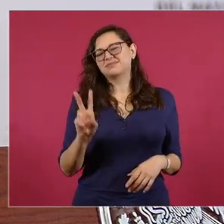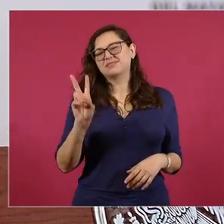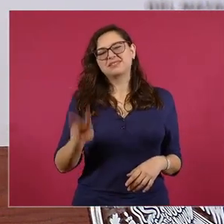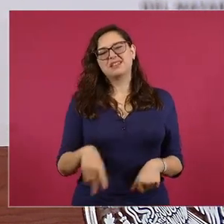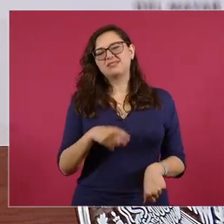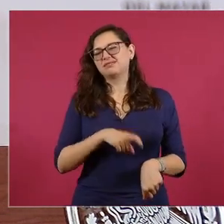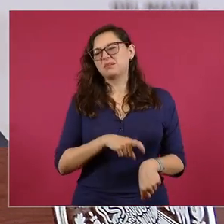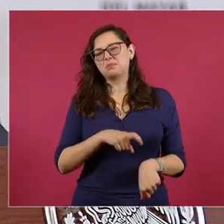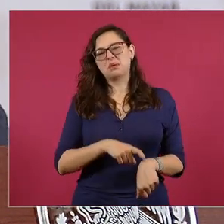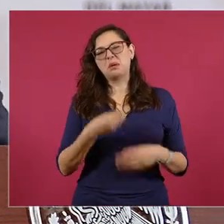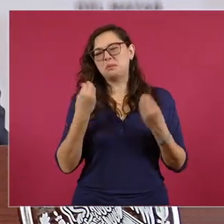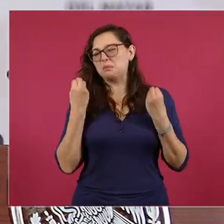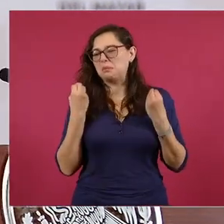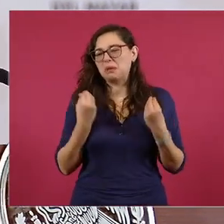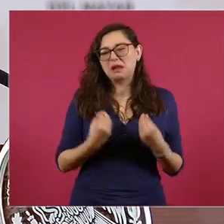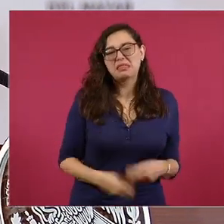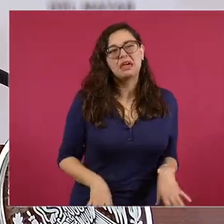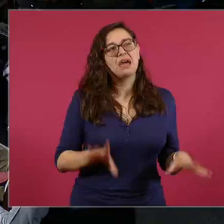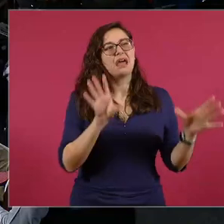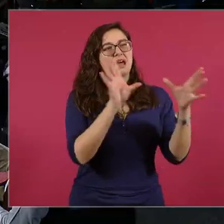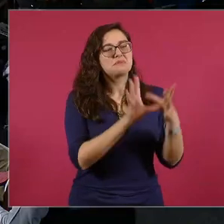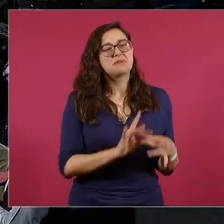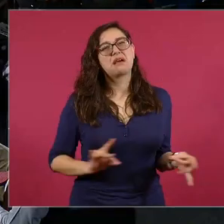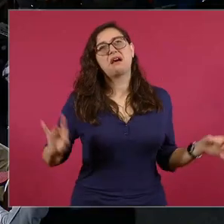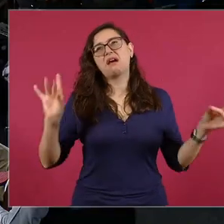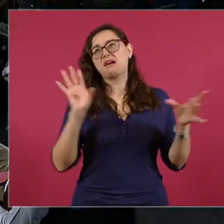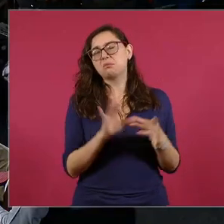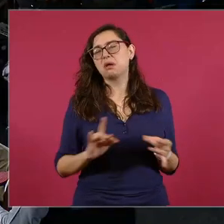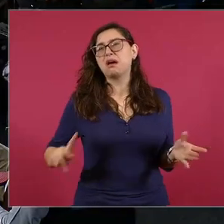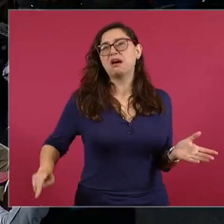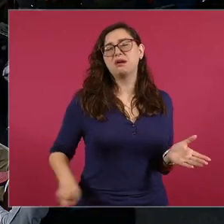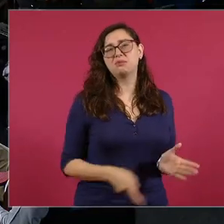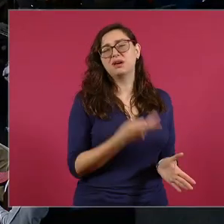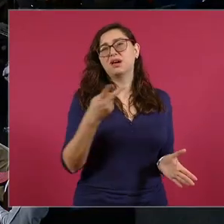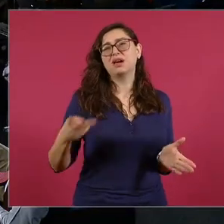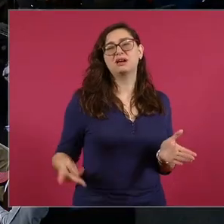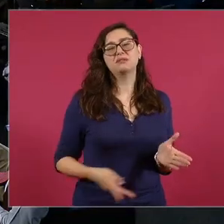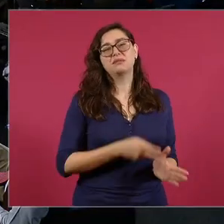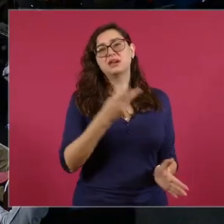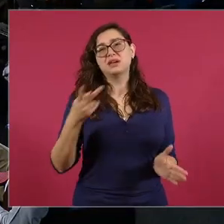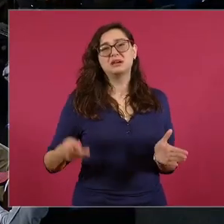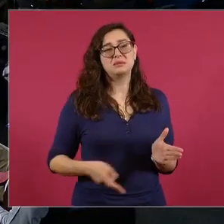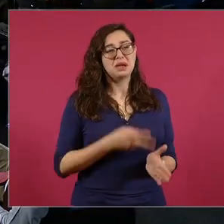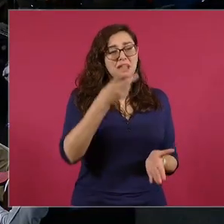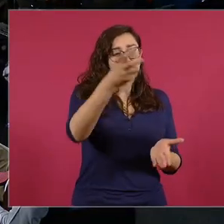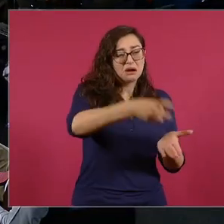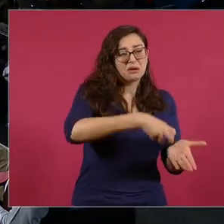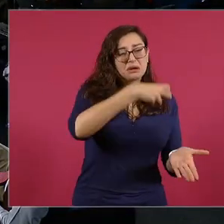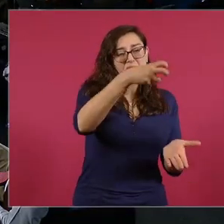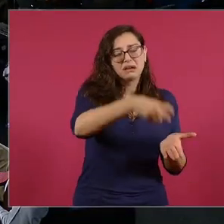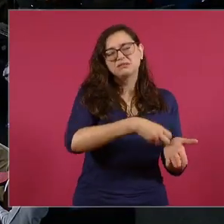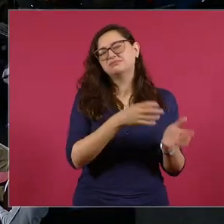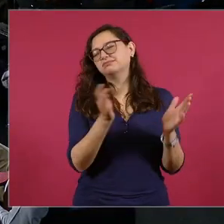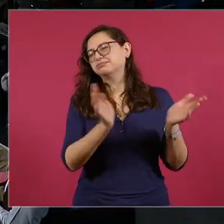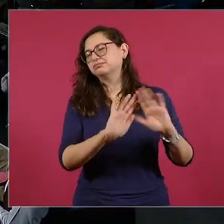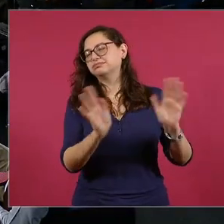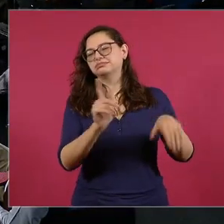y estarles corrigiendo la la página,